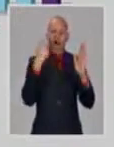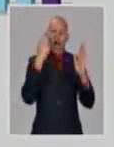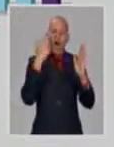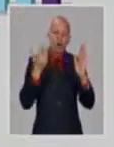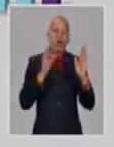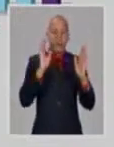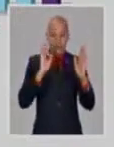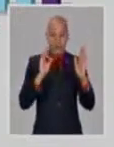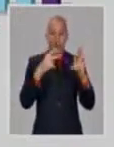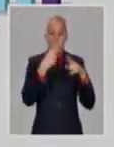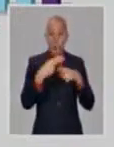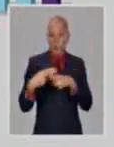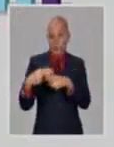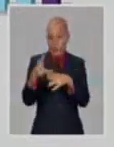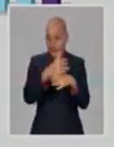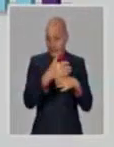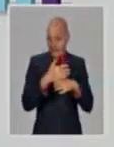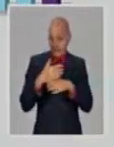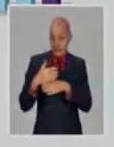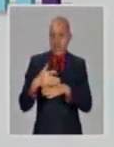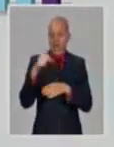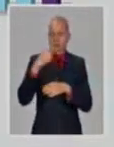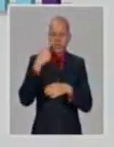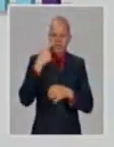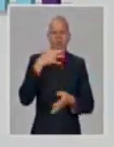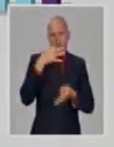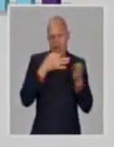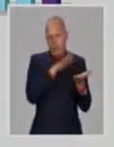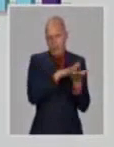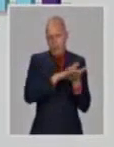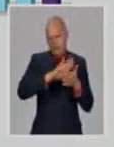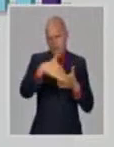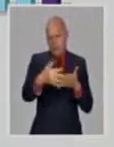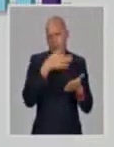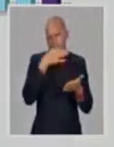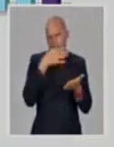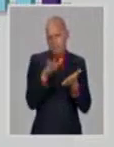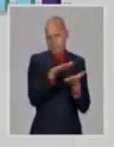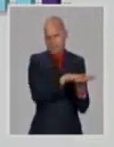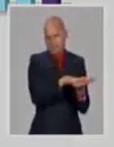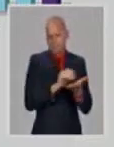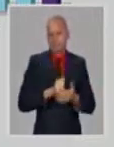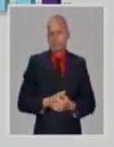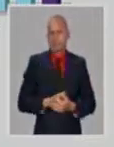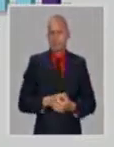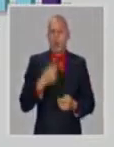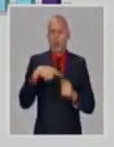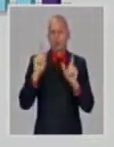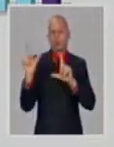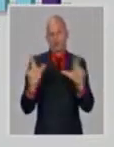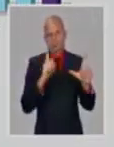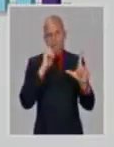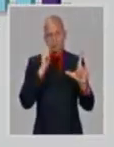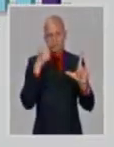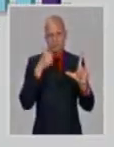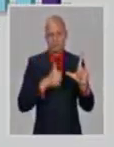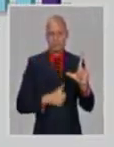variables, cuántas tienen más y menos presencia. Después vamos a hablar de esto. Y en esta siguiente gráfica,